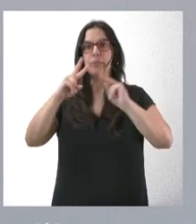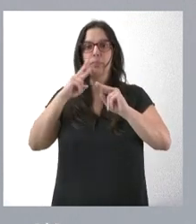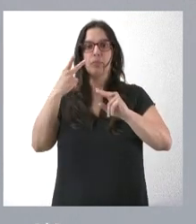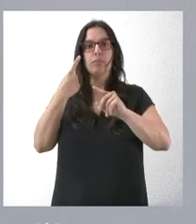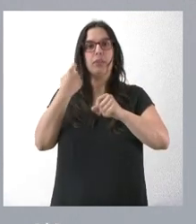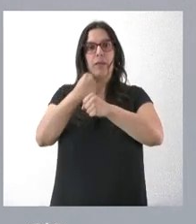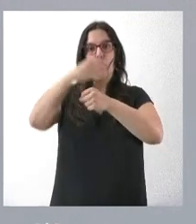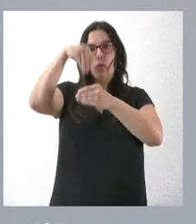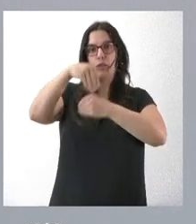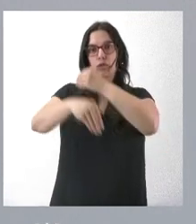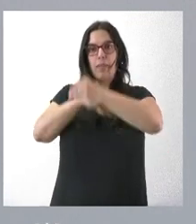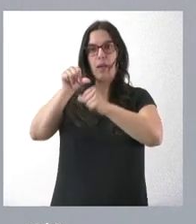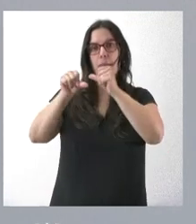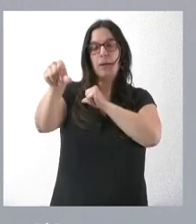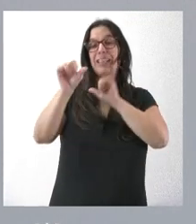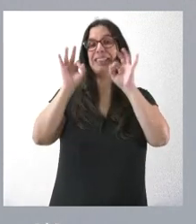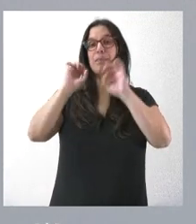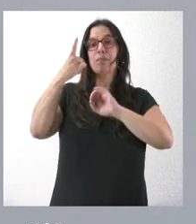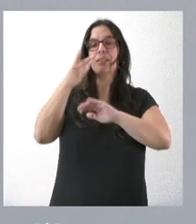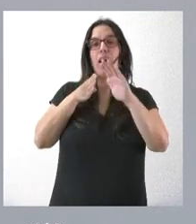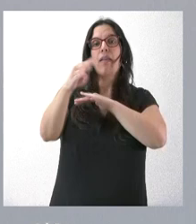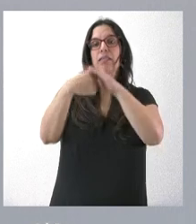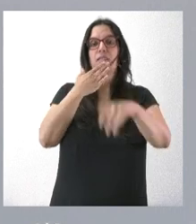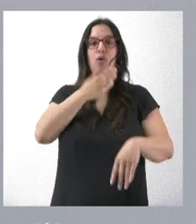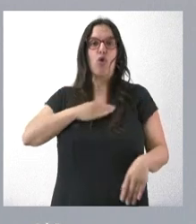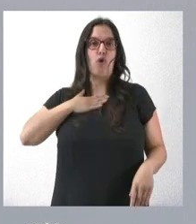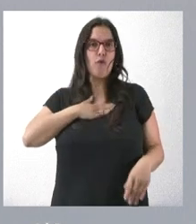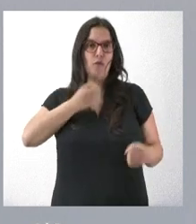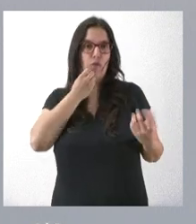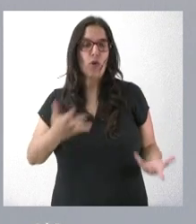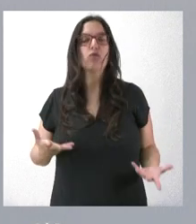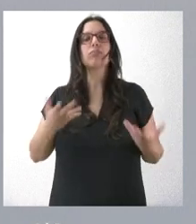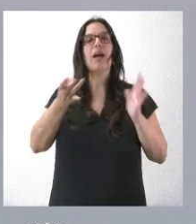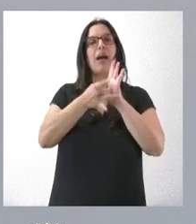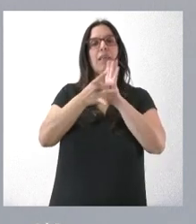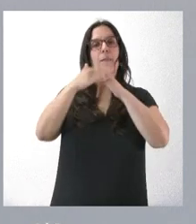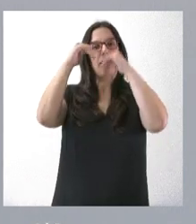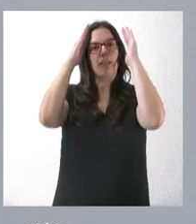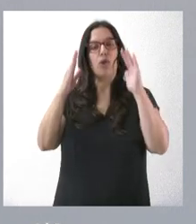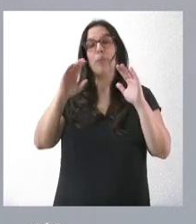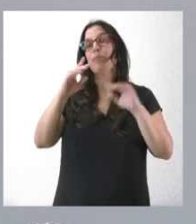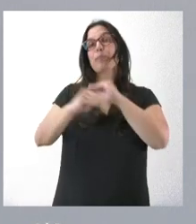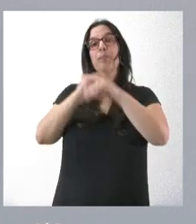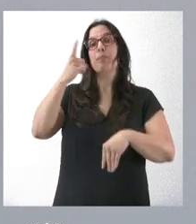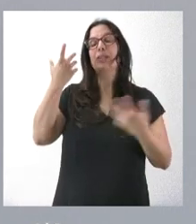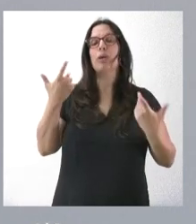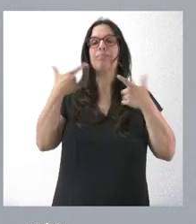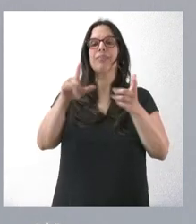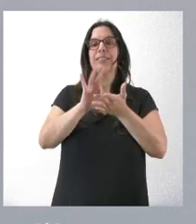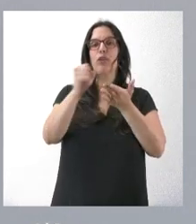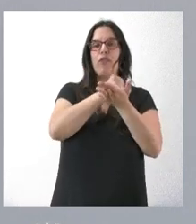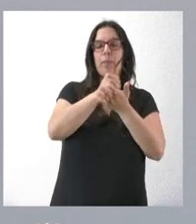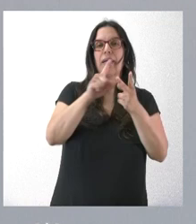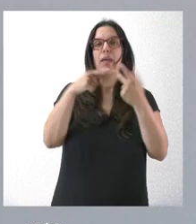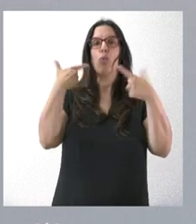van a realizar en este centro, especialmente la accesibilidad, confort y calidad en la atención a prestar. Se actúa fundamentalmente en el servicio de farmacia, la unidad